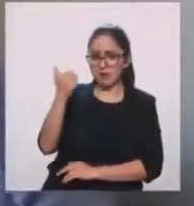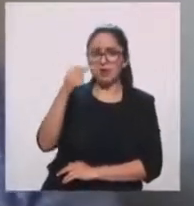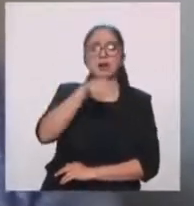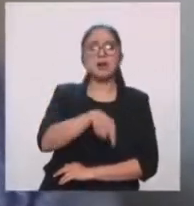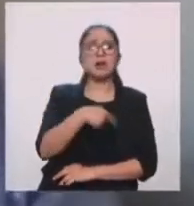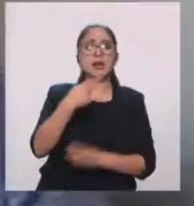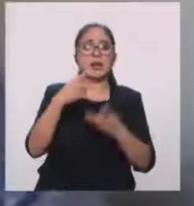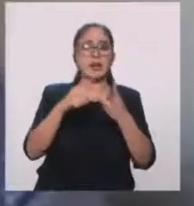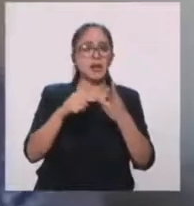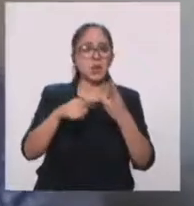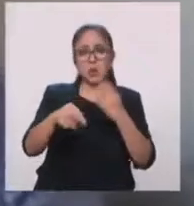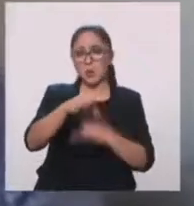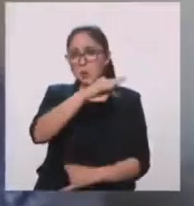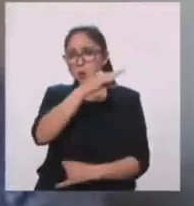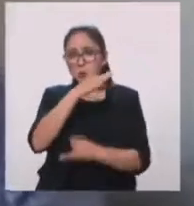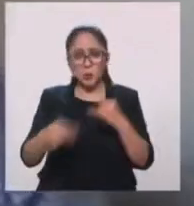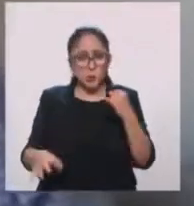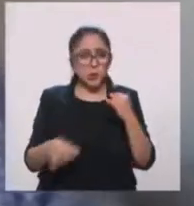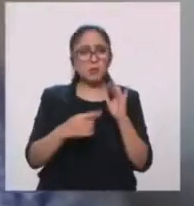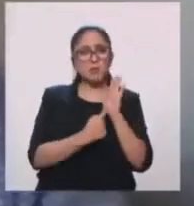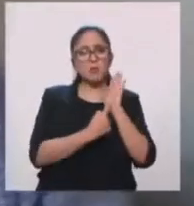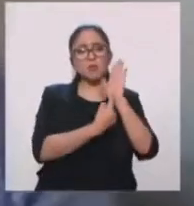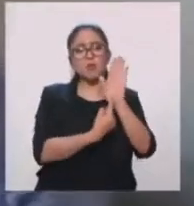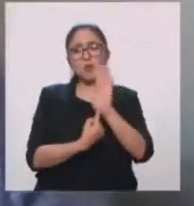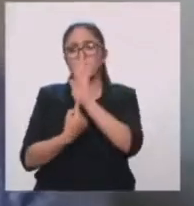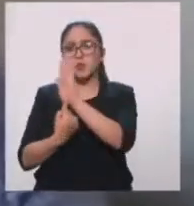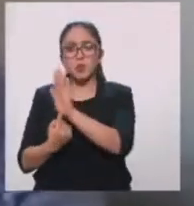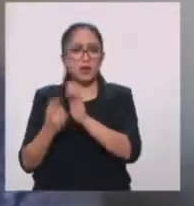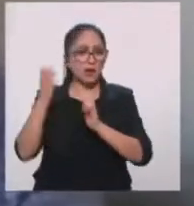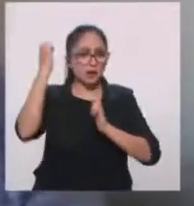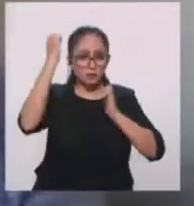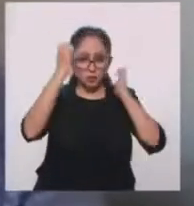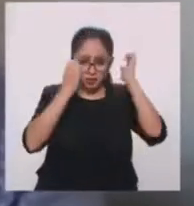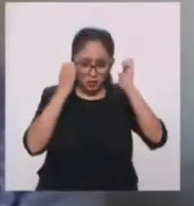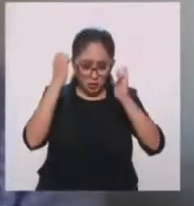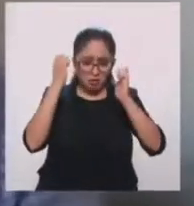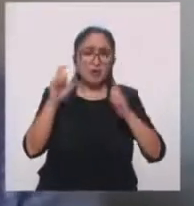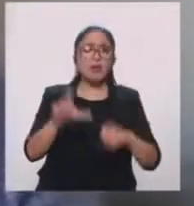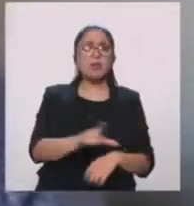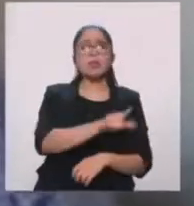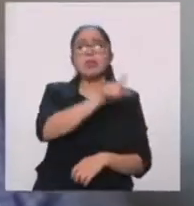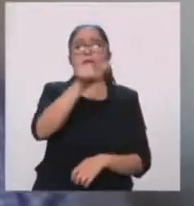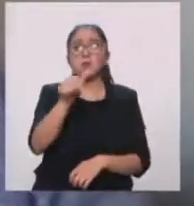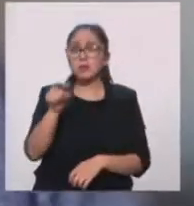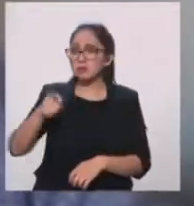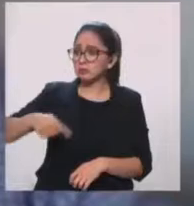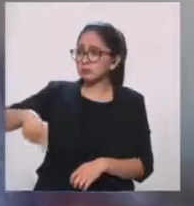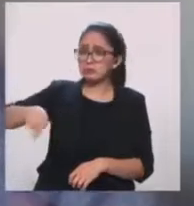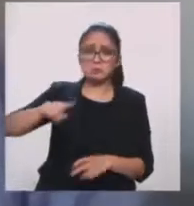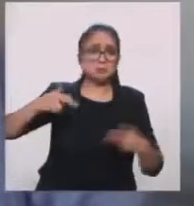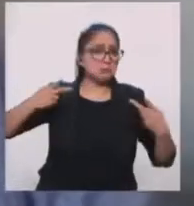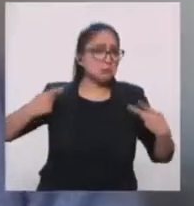núcleos, la última parte de esta exposición, y estarán disponibles para todo el público